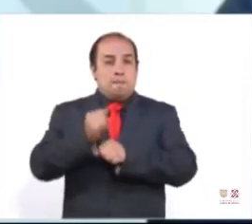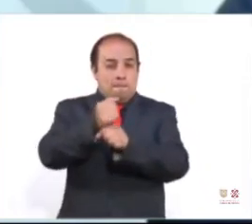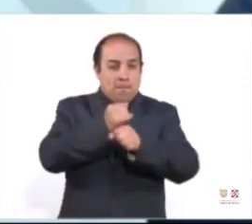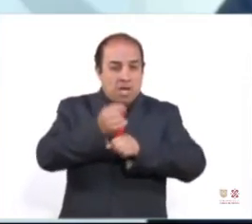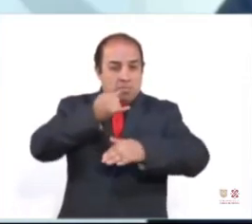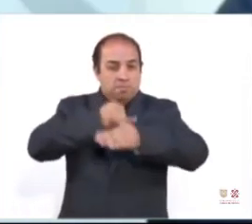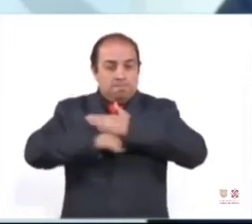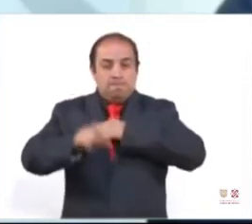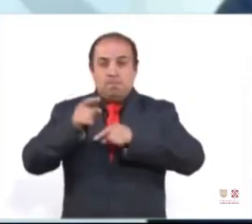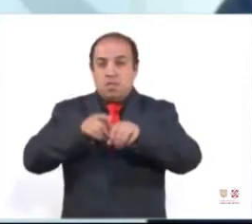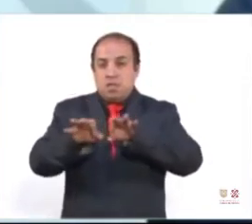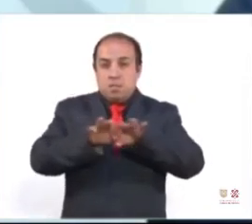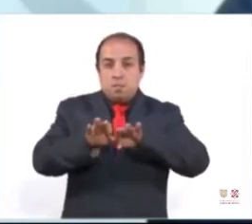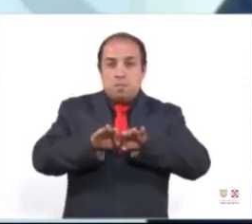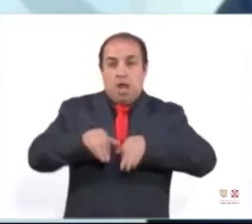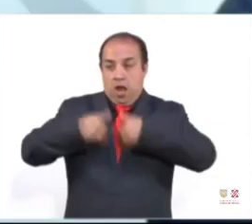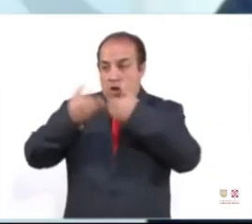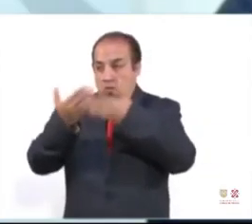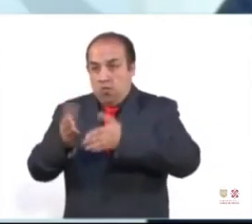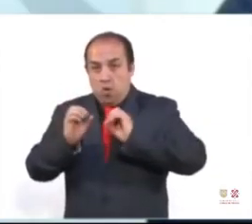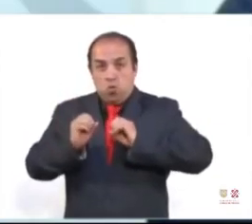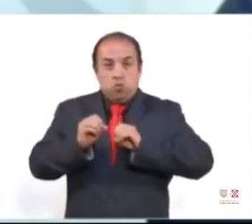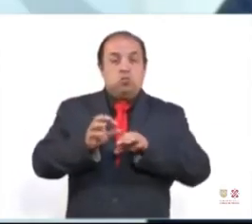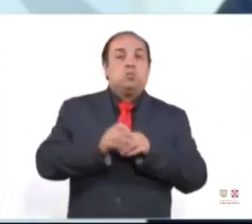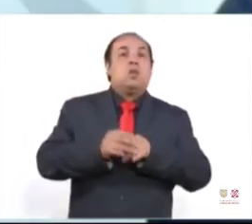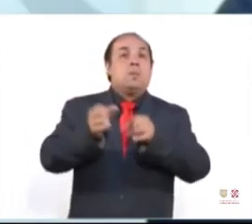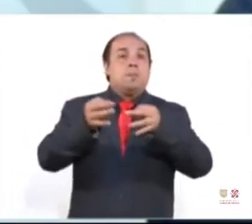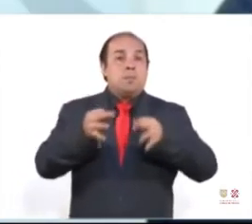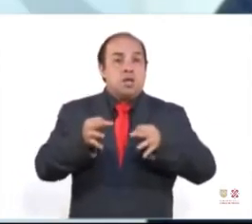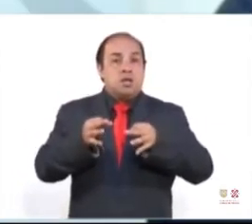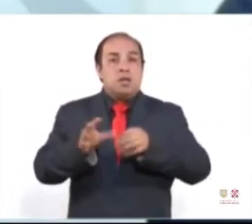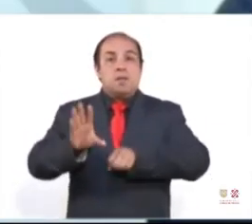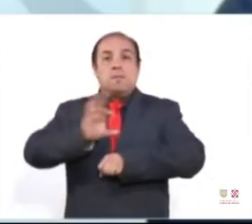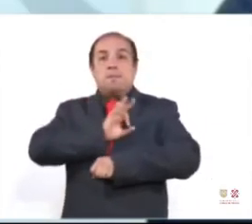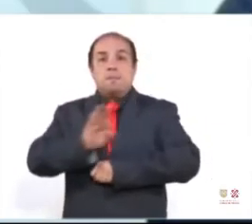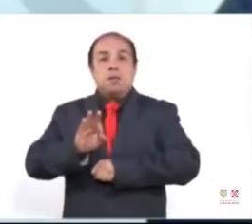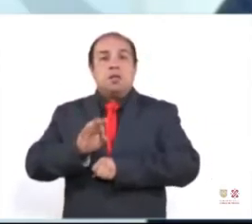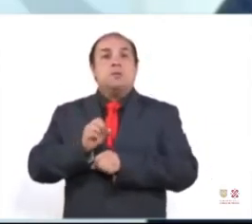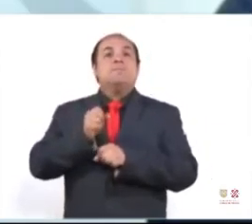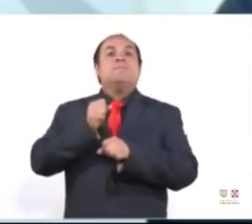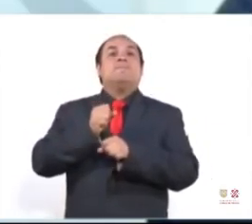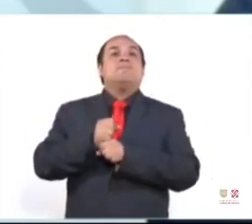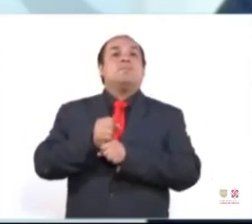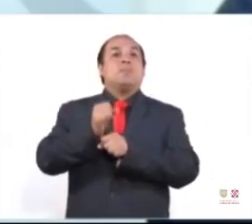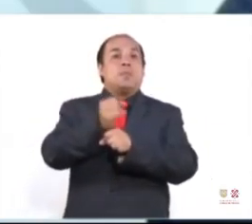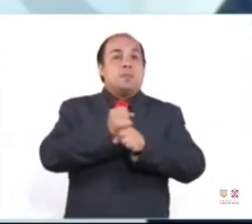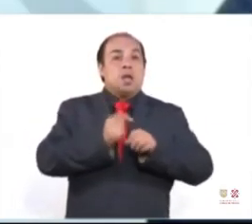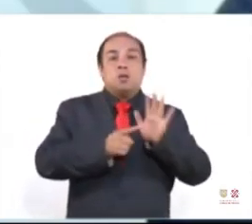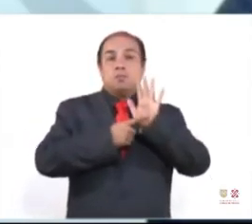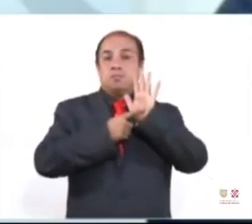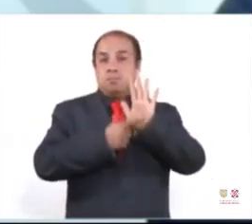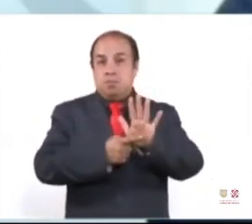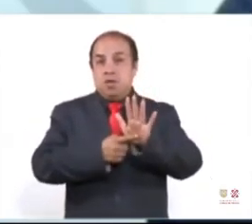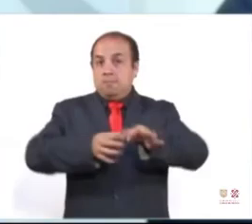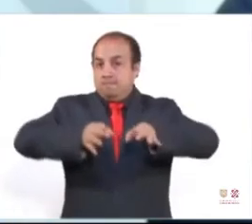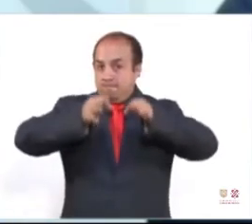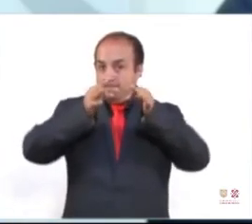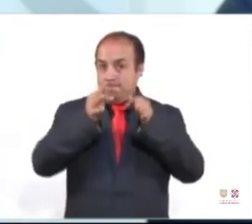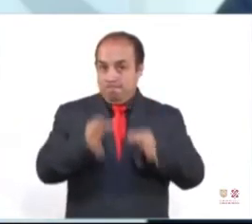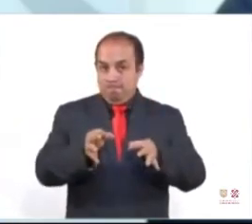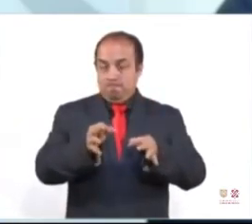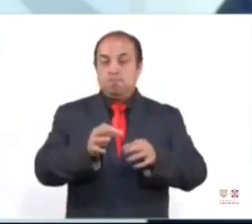trabajos de gabinete y campo, lo que nos ha permitido obtener datos de prueba sólidos y